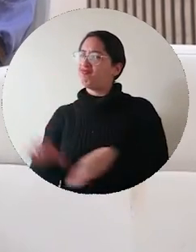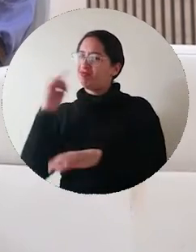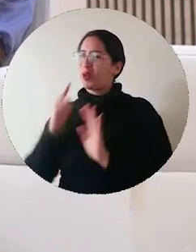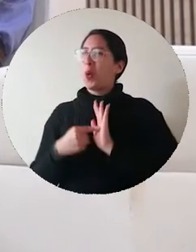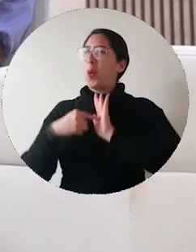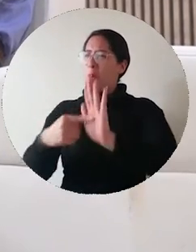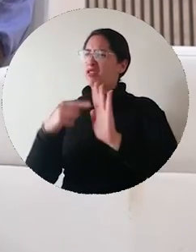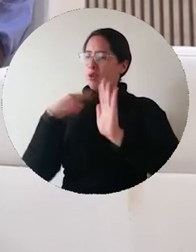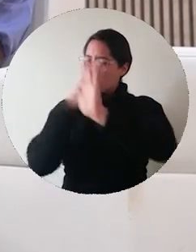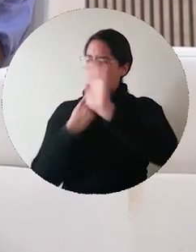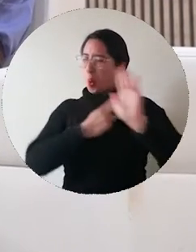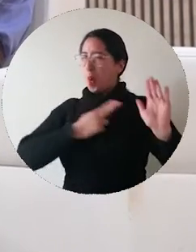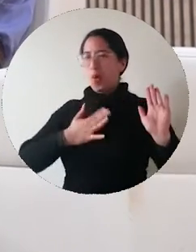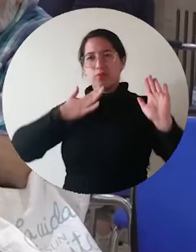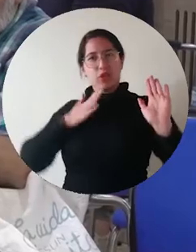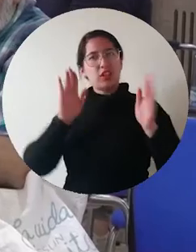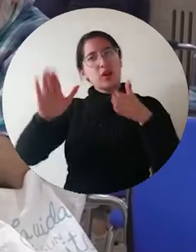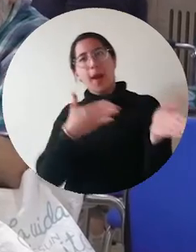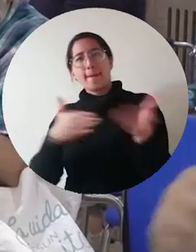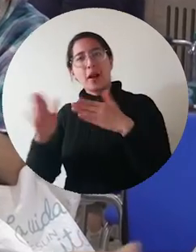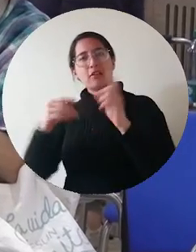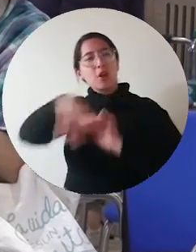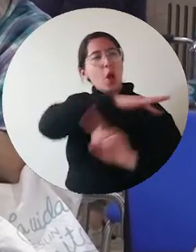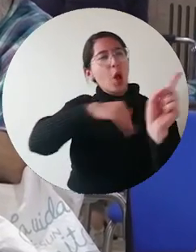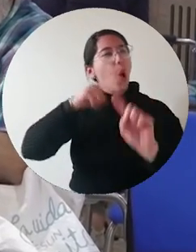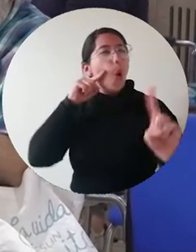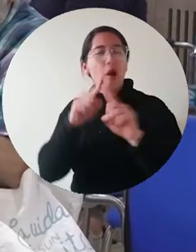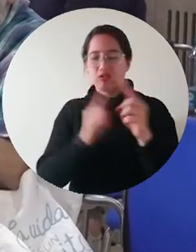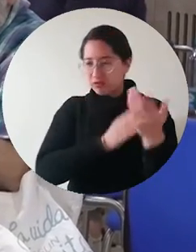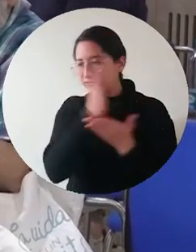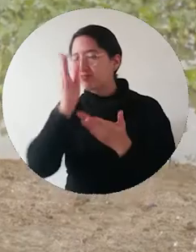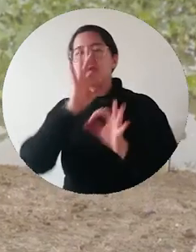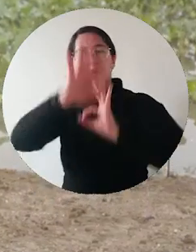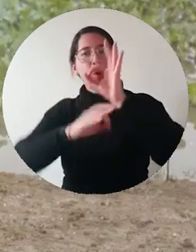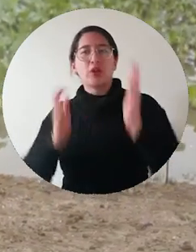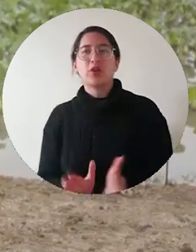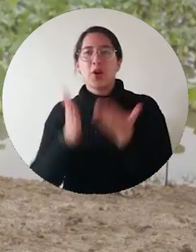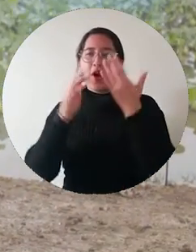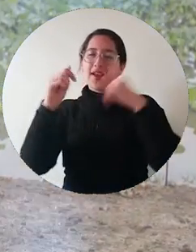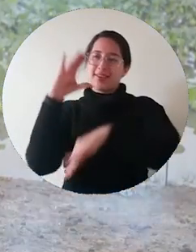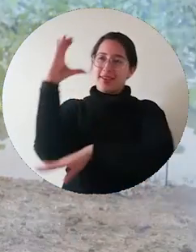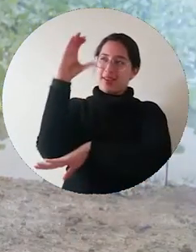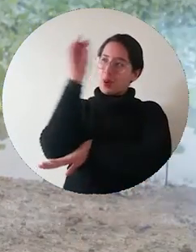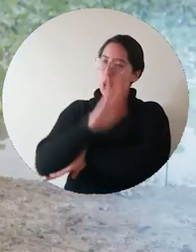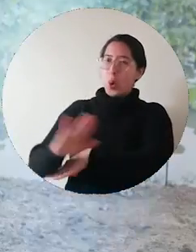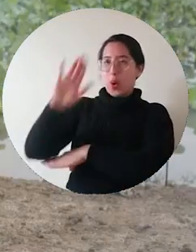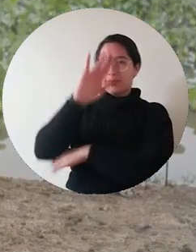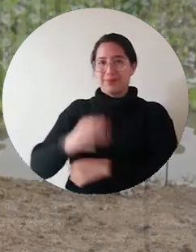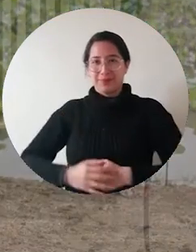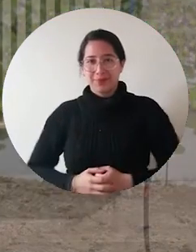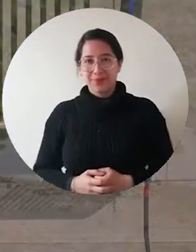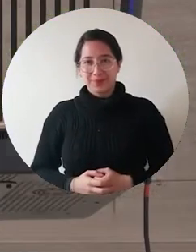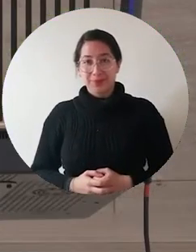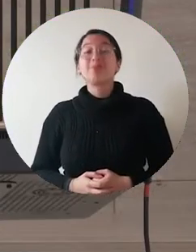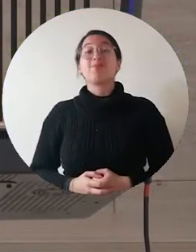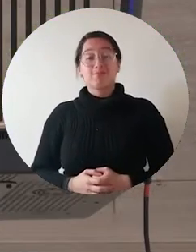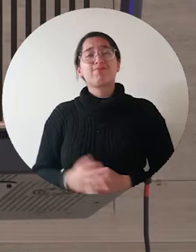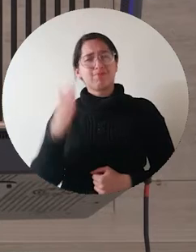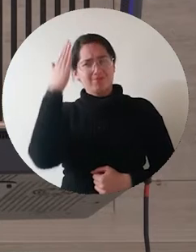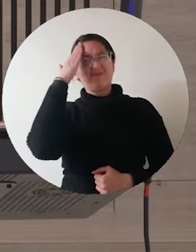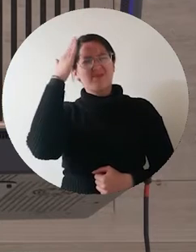compromiso como un actor activo en los procesos de planificación de estos ecosistemas más indispensables en el país. Entendemos que